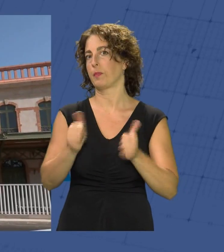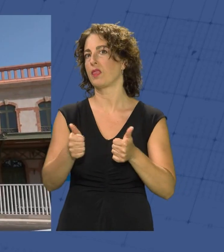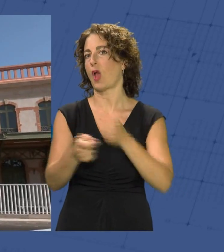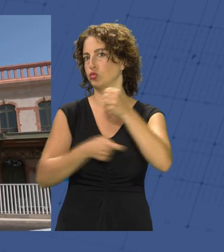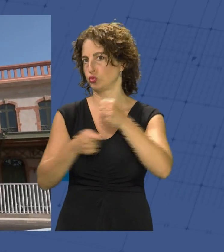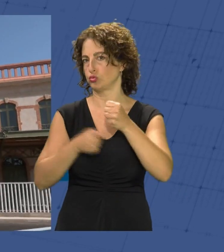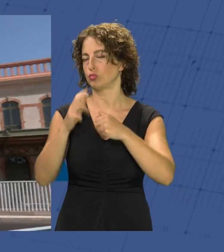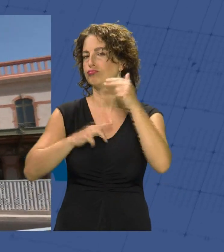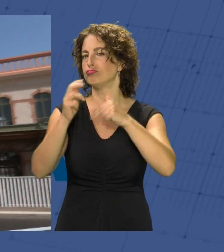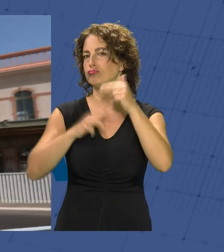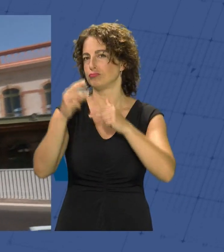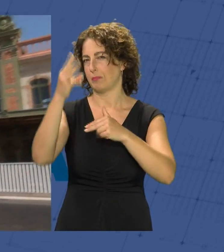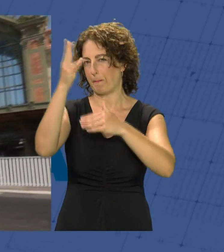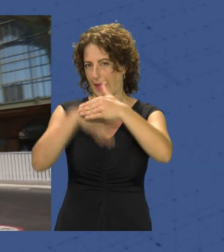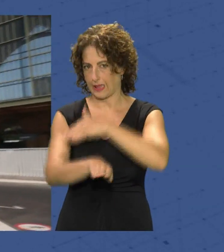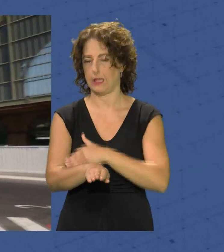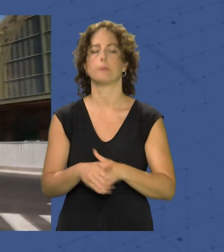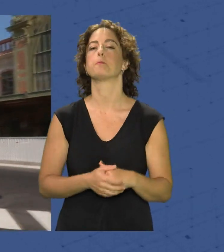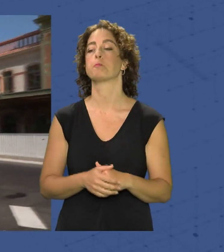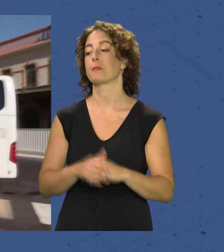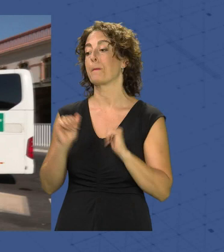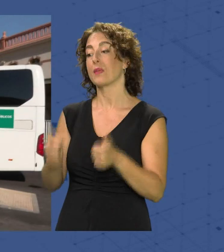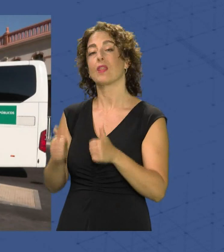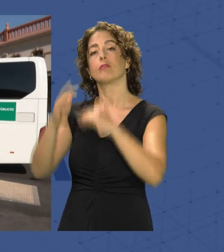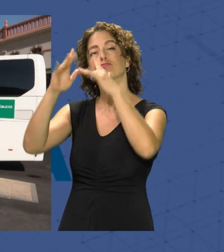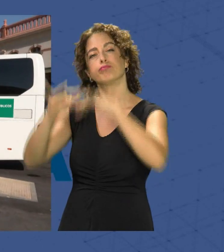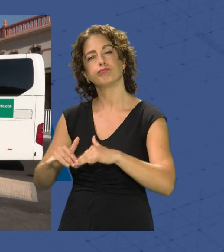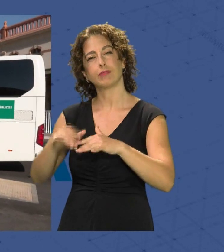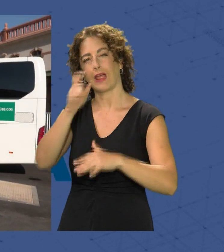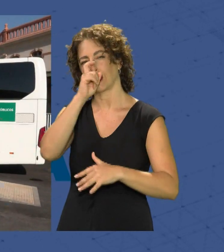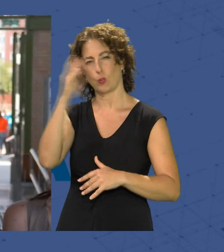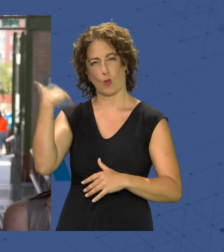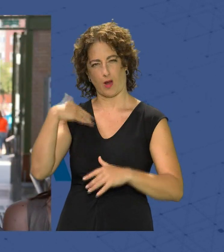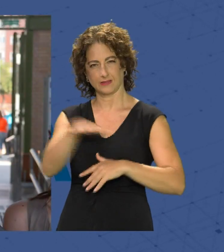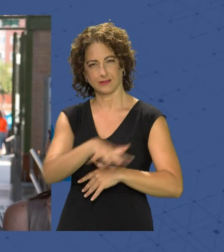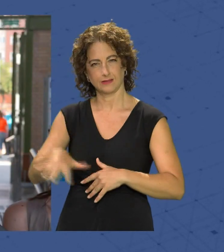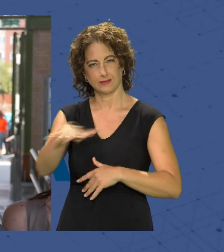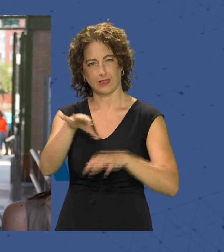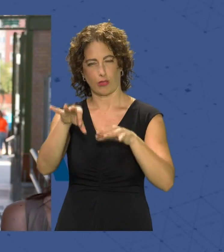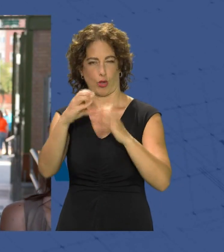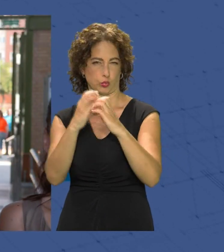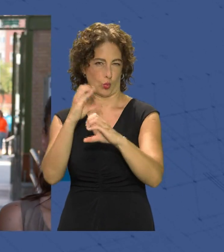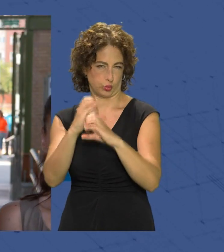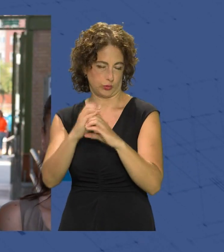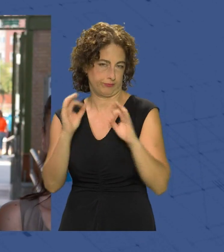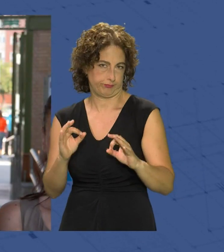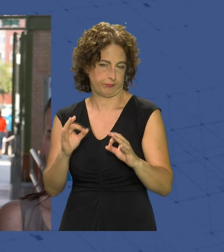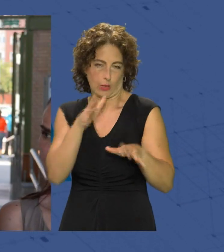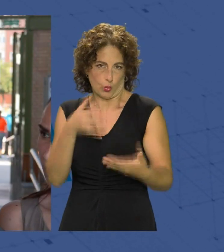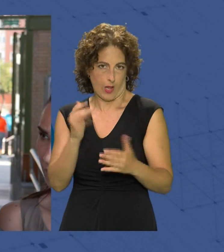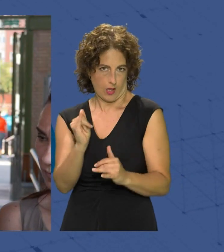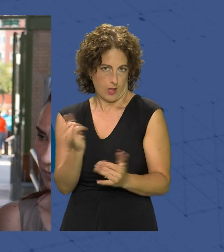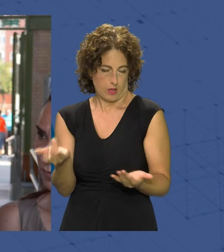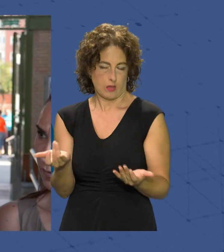definitiva. Se va a proceder ya al inicio de la demolición de la antigua estación de autobuses o de la estación actualmente